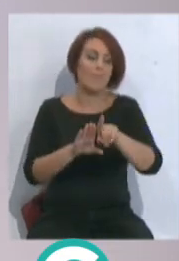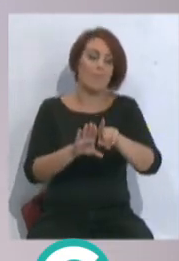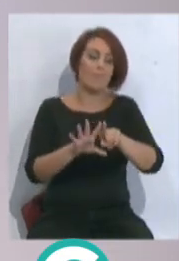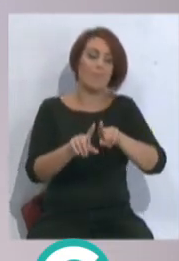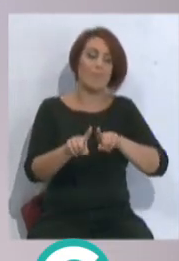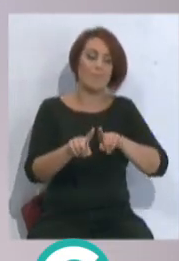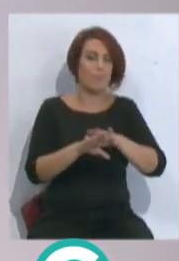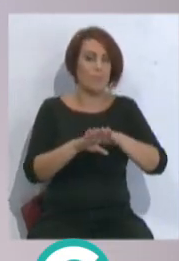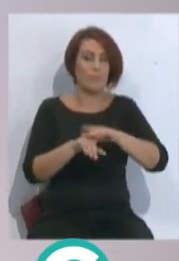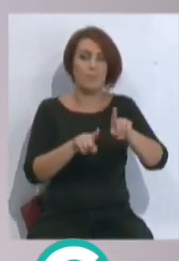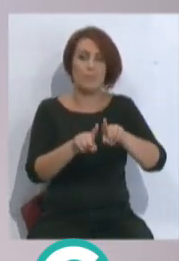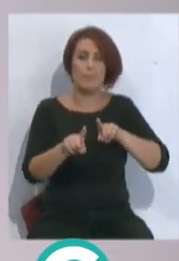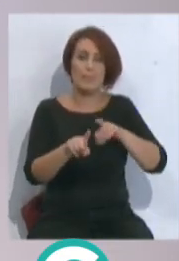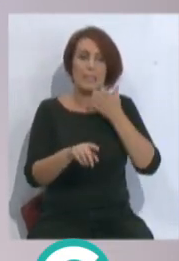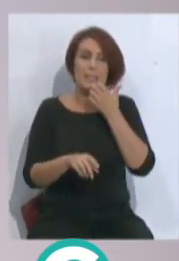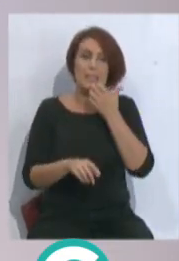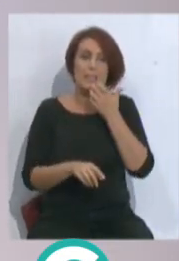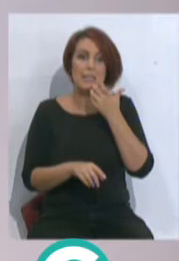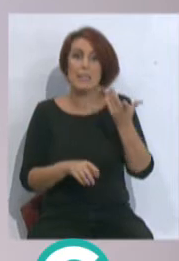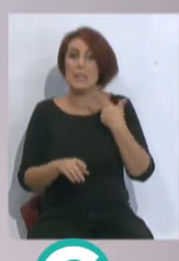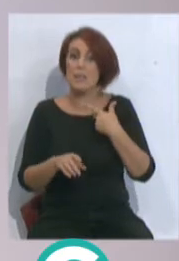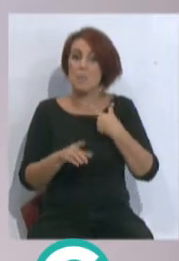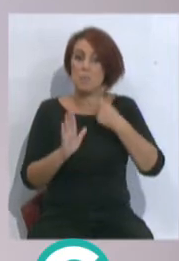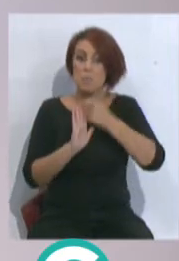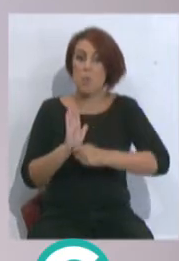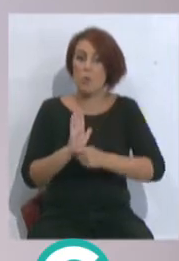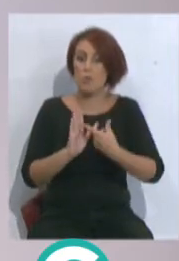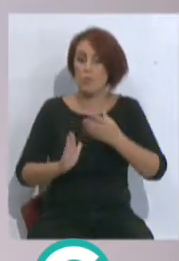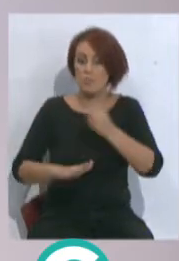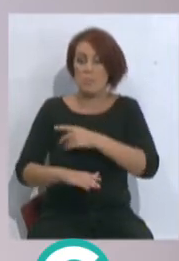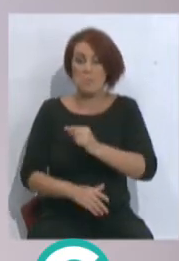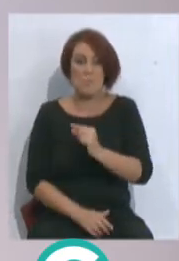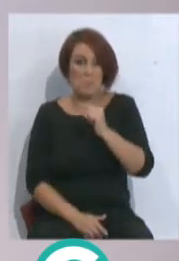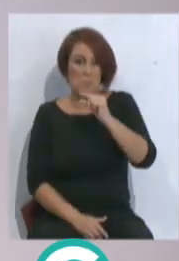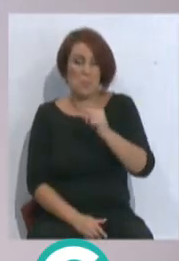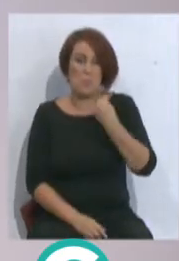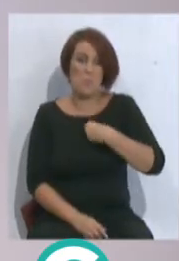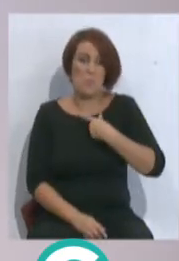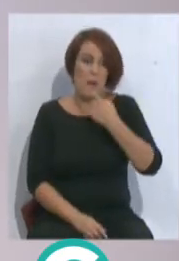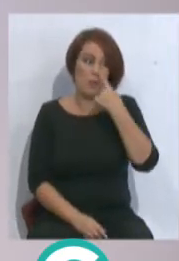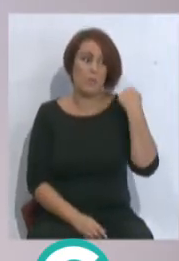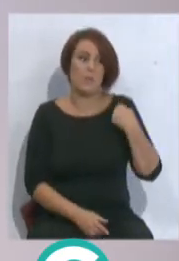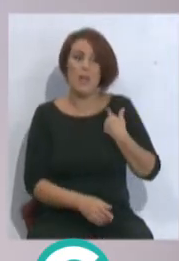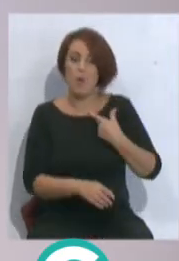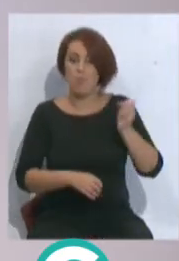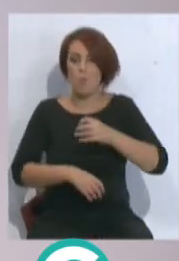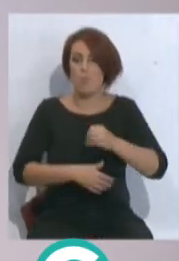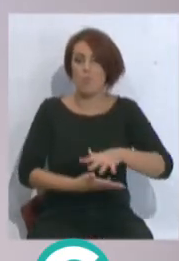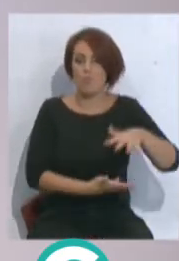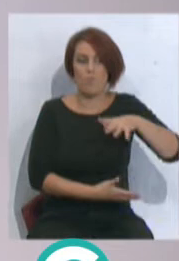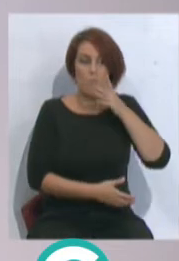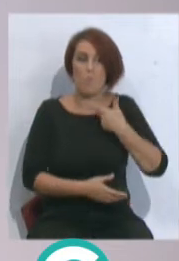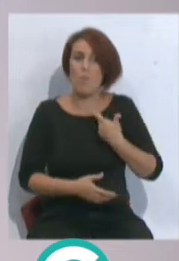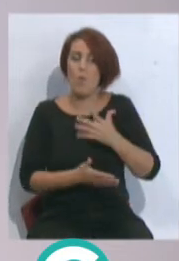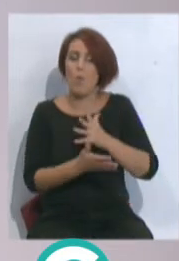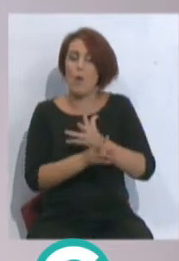ellos. Si a eso añadimos de que no se han sumado los puntos para poder jugar con la tranquilidad que se jugó el año pasado, cosa que es fundamental para el Cádiz, porque el Cádiz, todo lo que